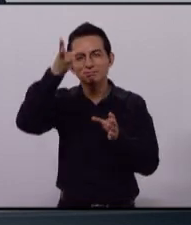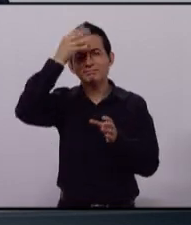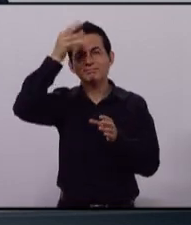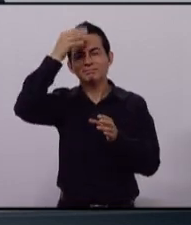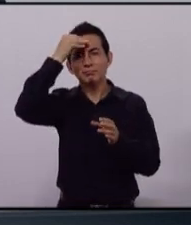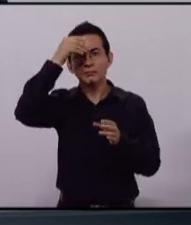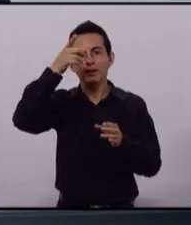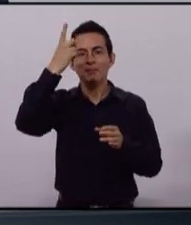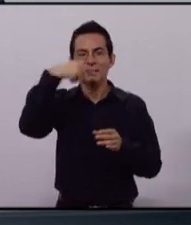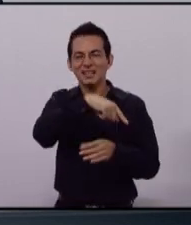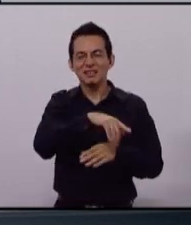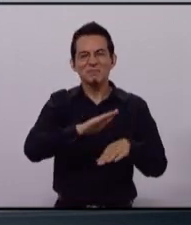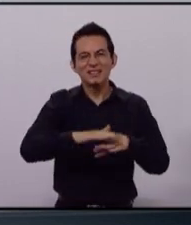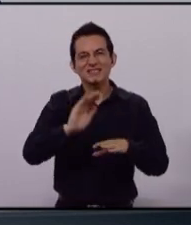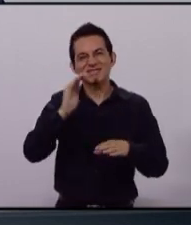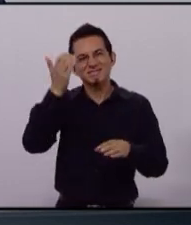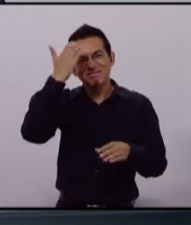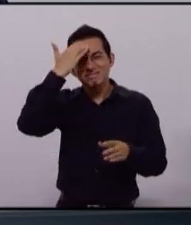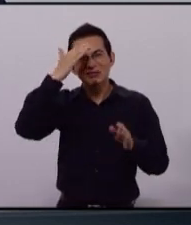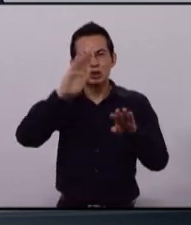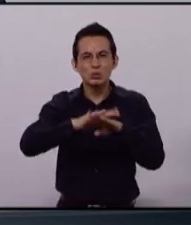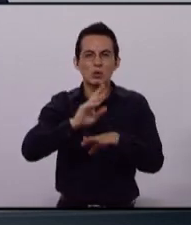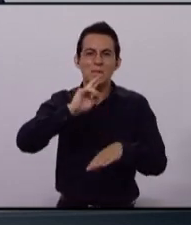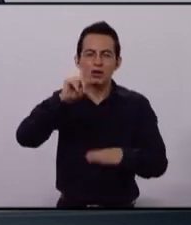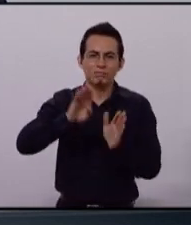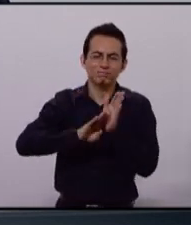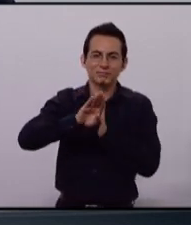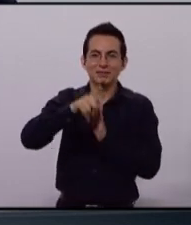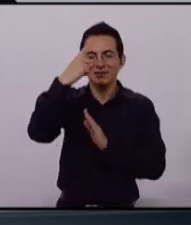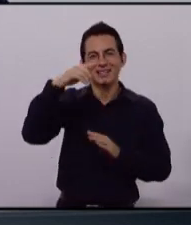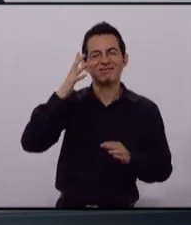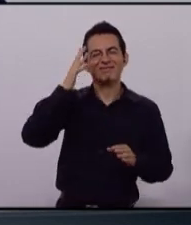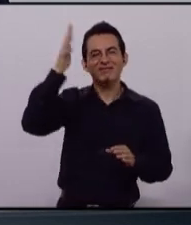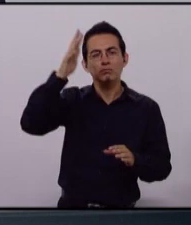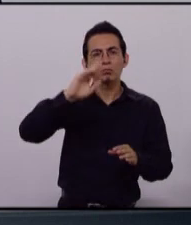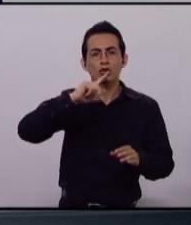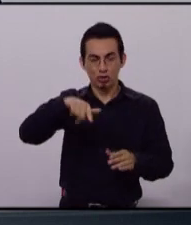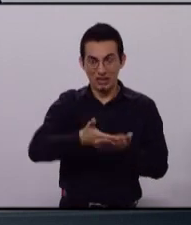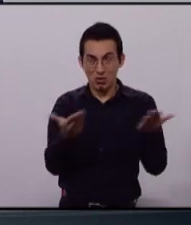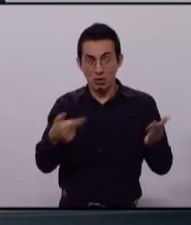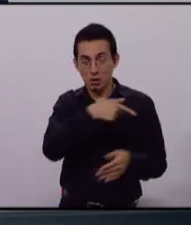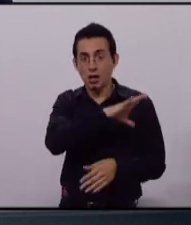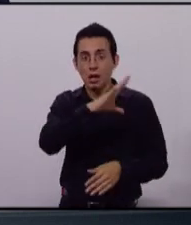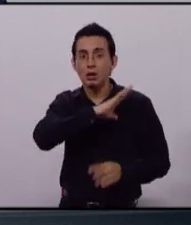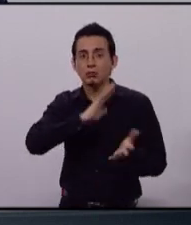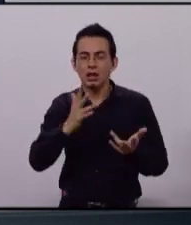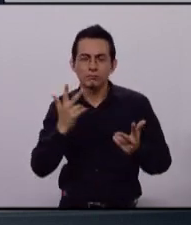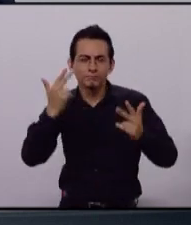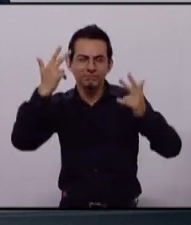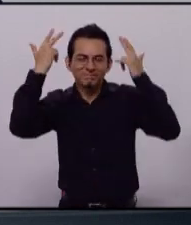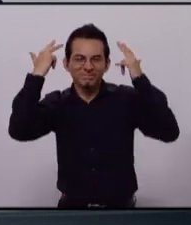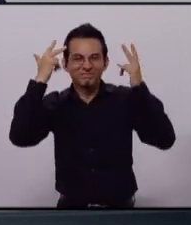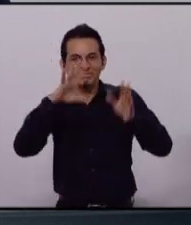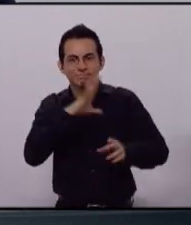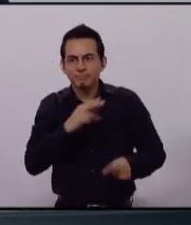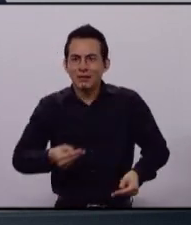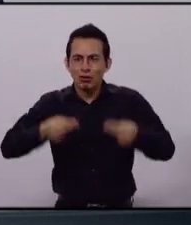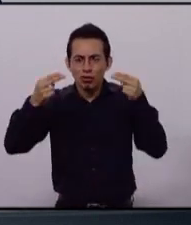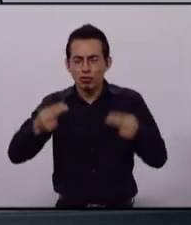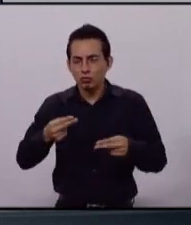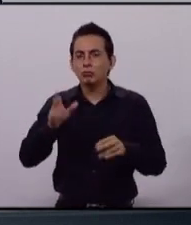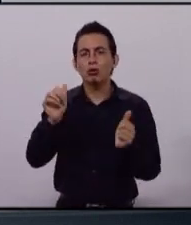permitió formarse y la permitió cumplir su sueño. Hoy ella tiene su estética y está cerca de su hijo